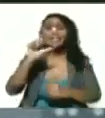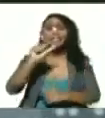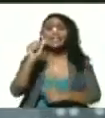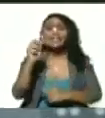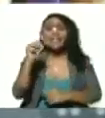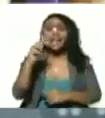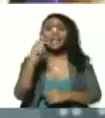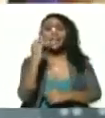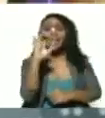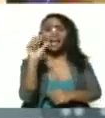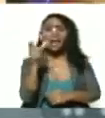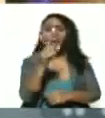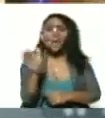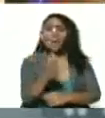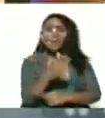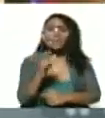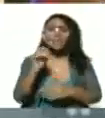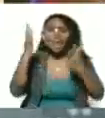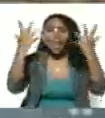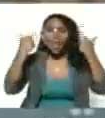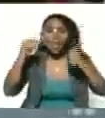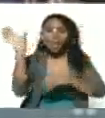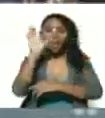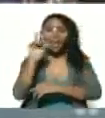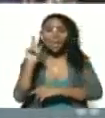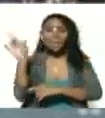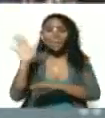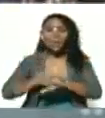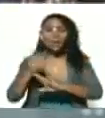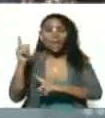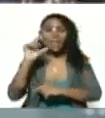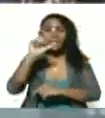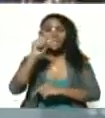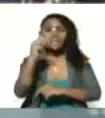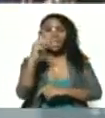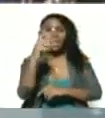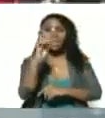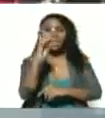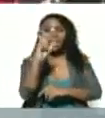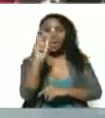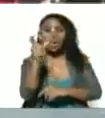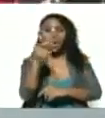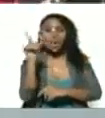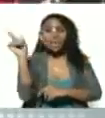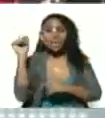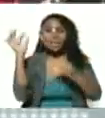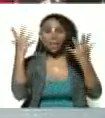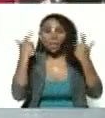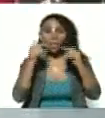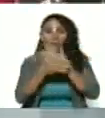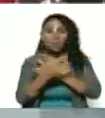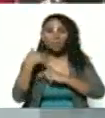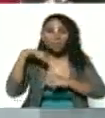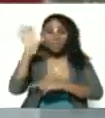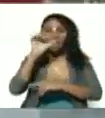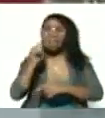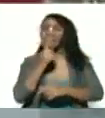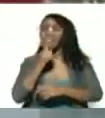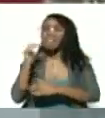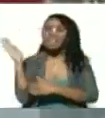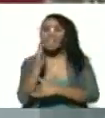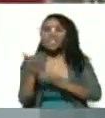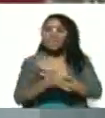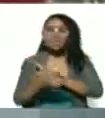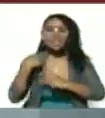Caracas. Santiago de León por Santiago de Compostela. ¿Y Caracas por quién? ¿De dónde viene